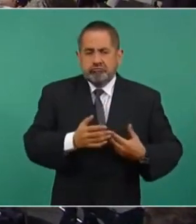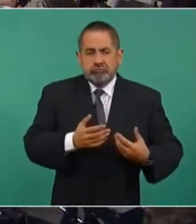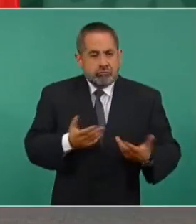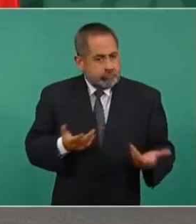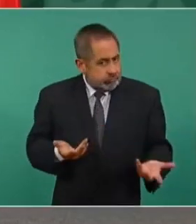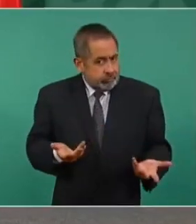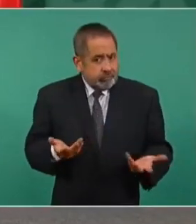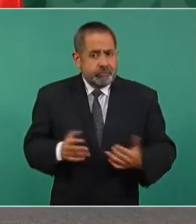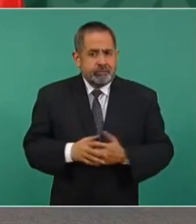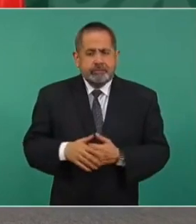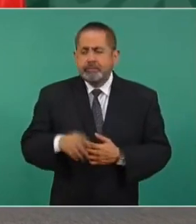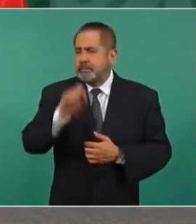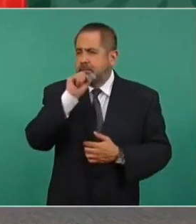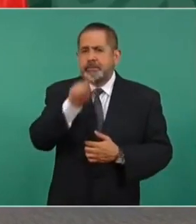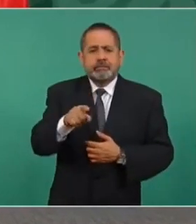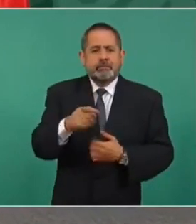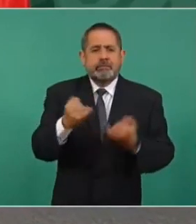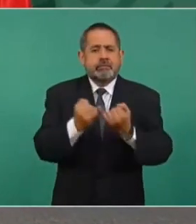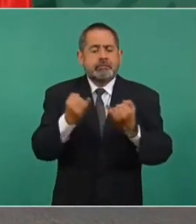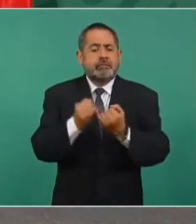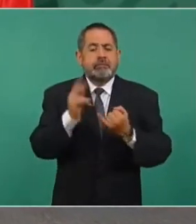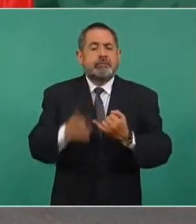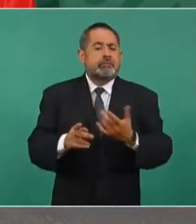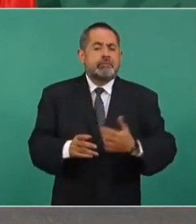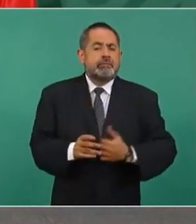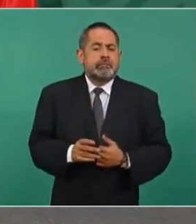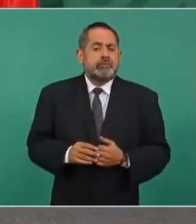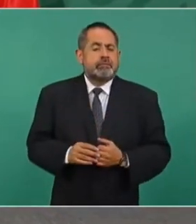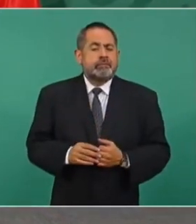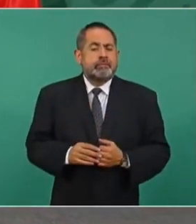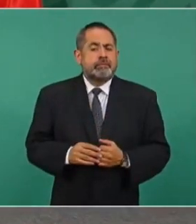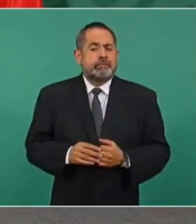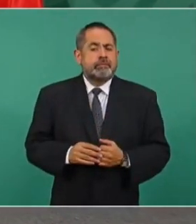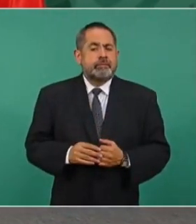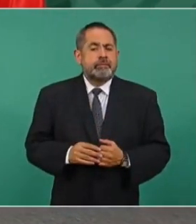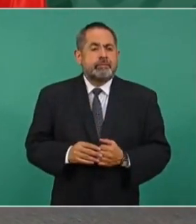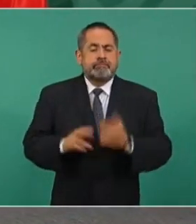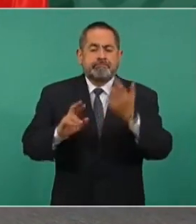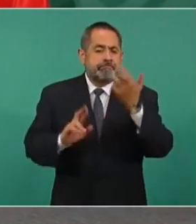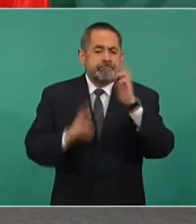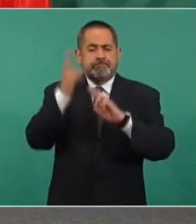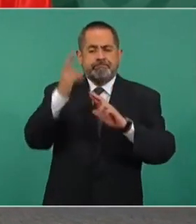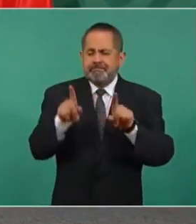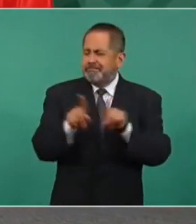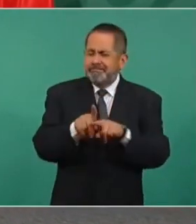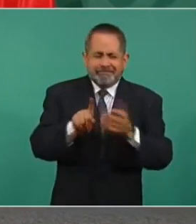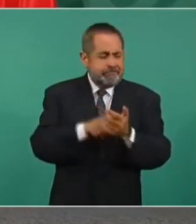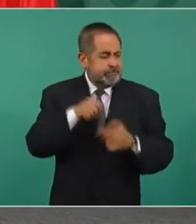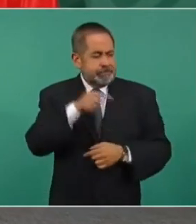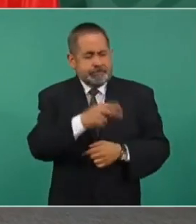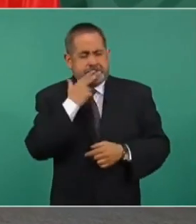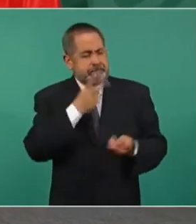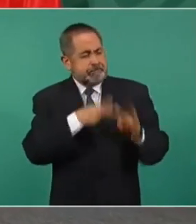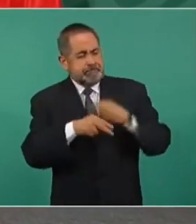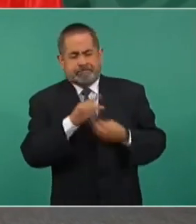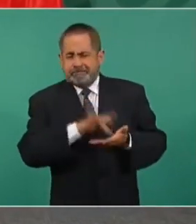Lo mismo en la revolución. Entonces, ¿cómo